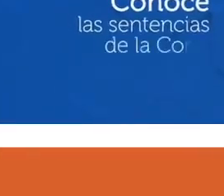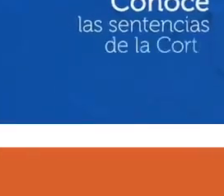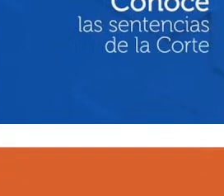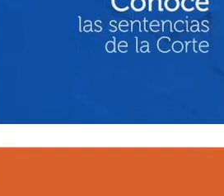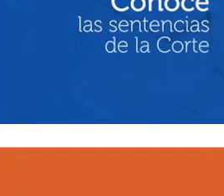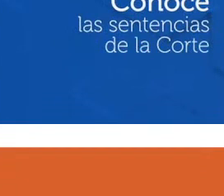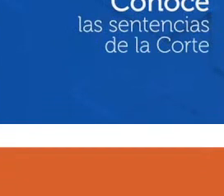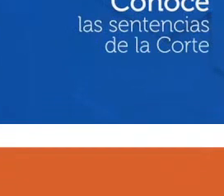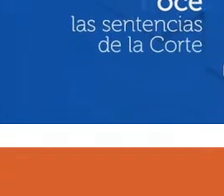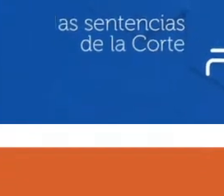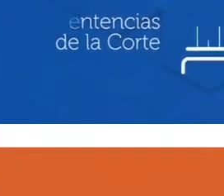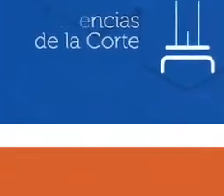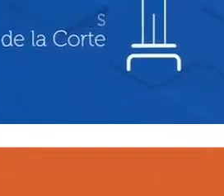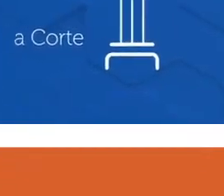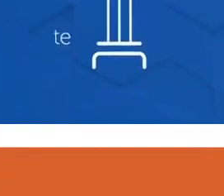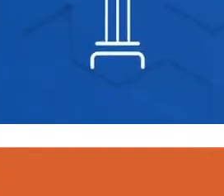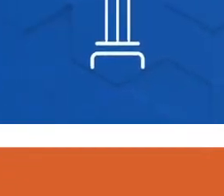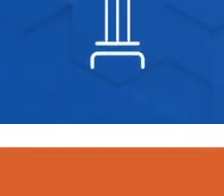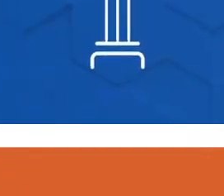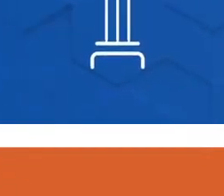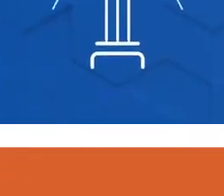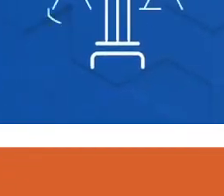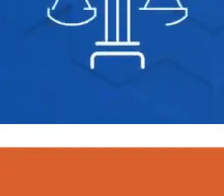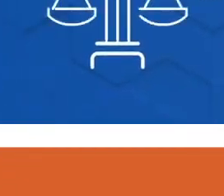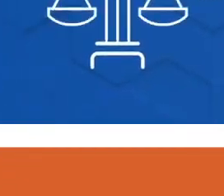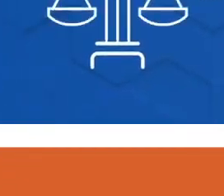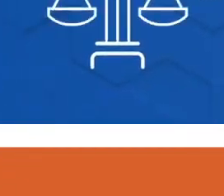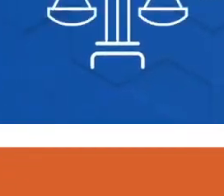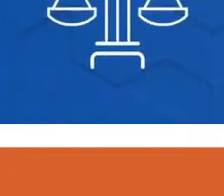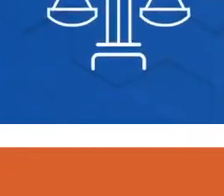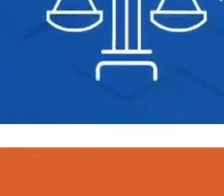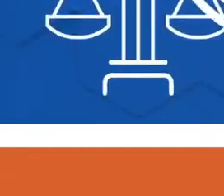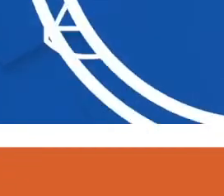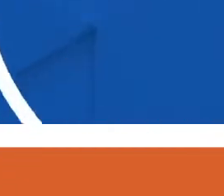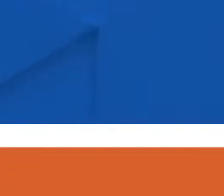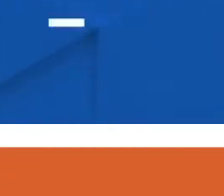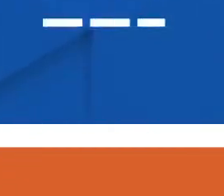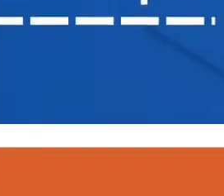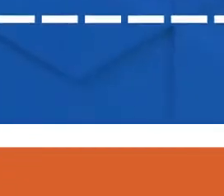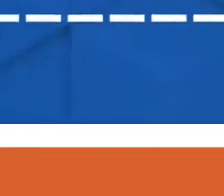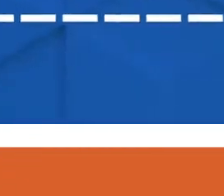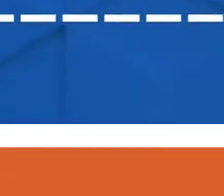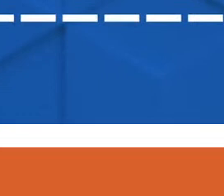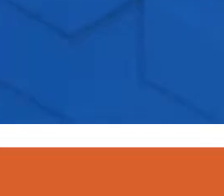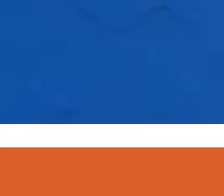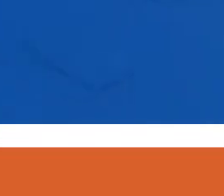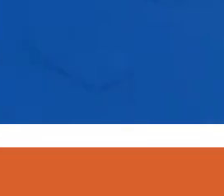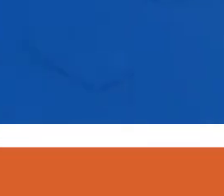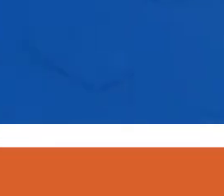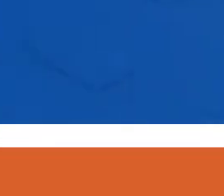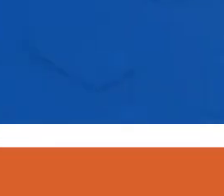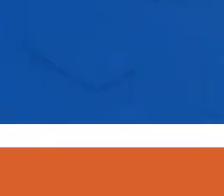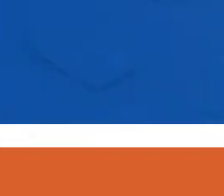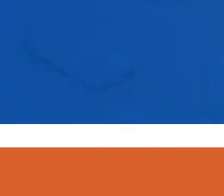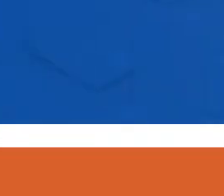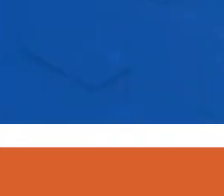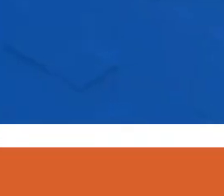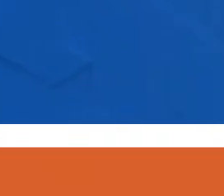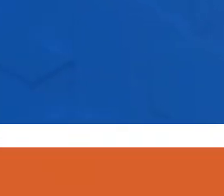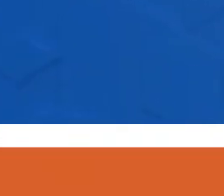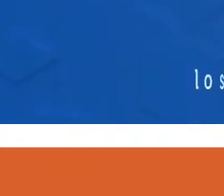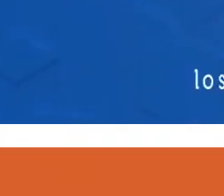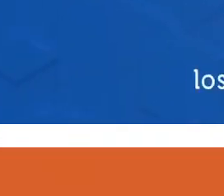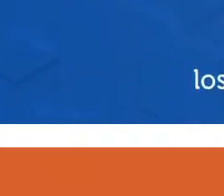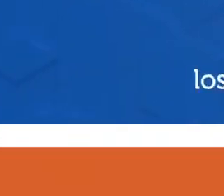Conoce las sentencias de la Corte que protegen los derechos humanos de todas las personas. Para ampliar tu conocimiento sobre el trabajo jurisdiccional,